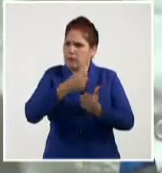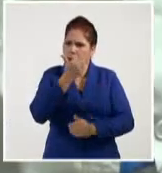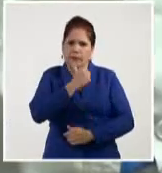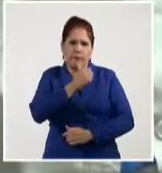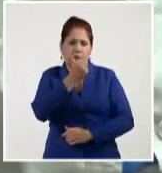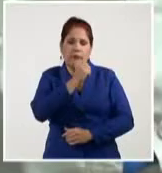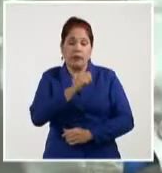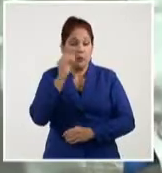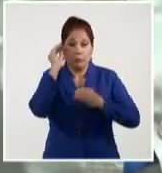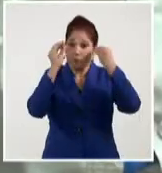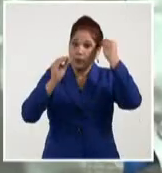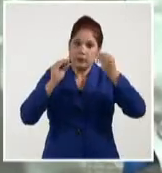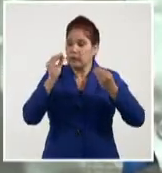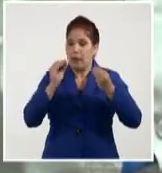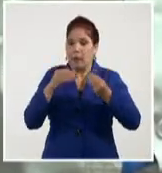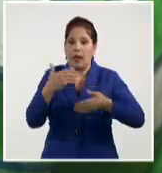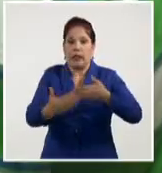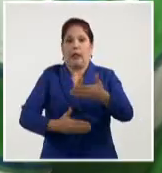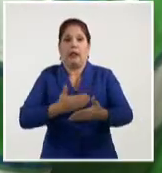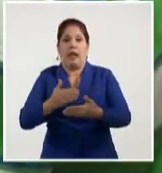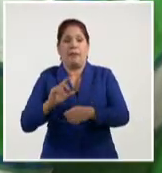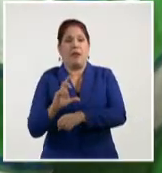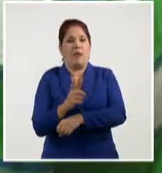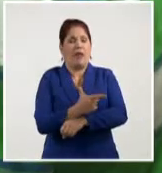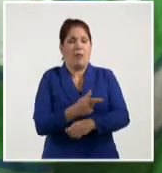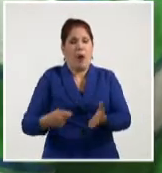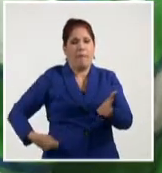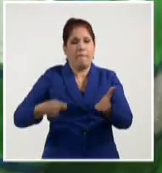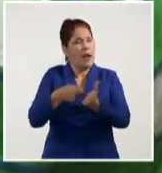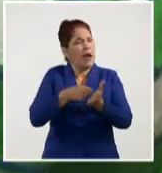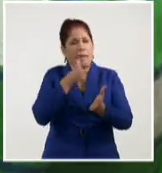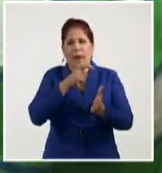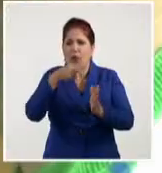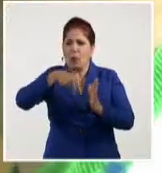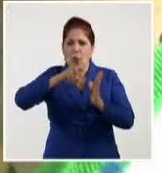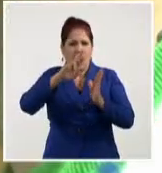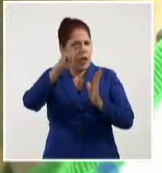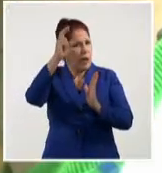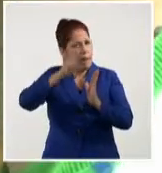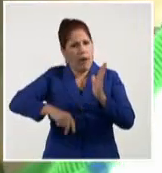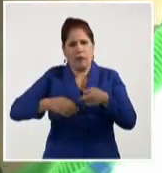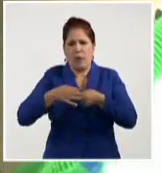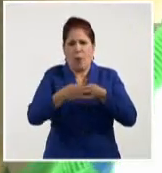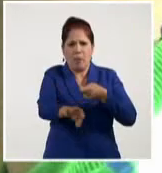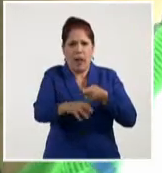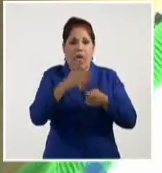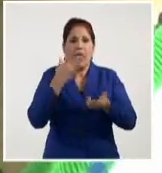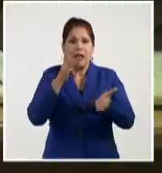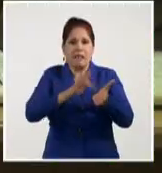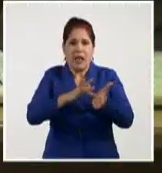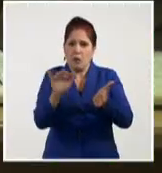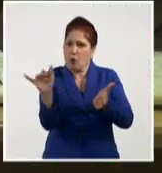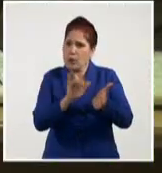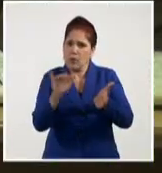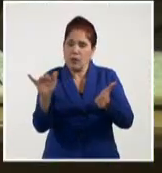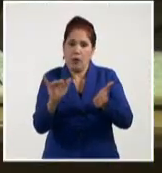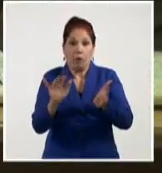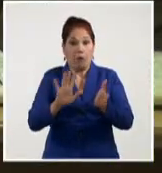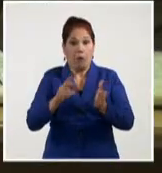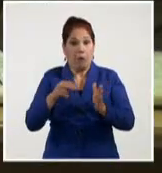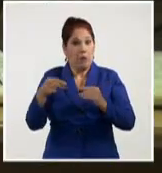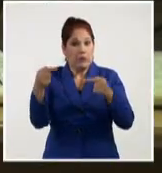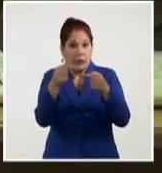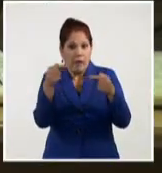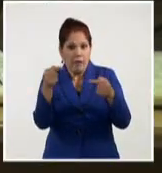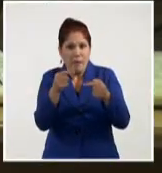sospechaba siquiera que su trámite se podía pagar por transfer móvil e incluso comprar los sellos. Y entonces con el transfer móvil es